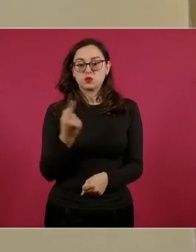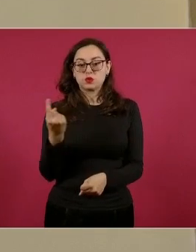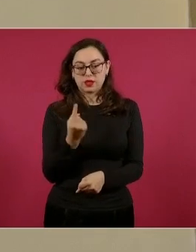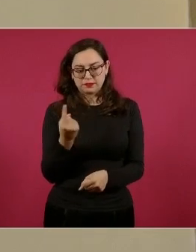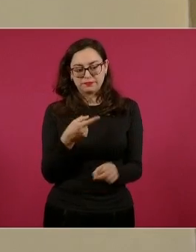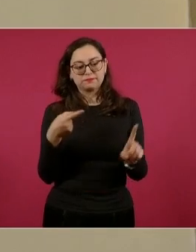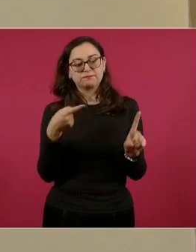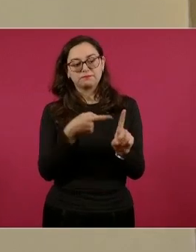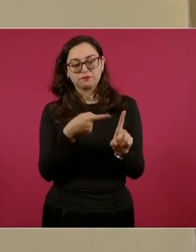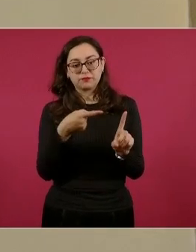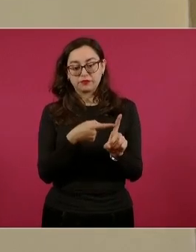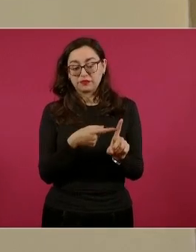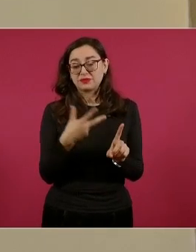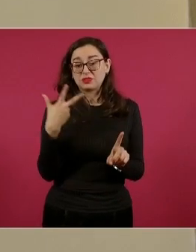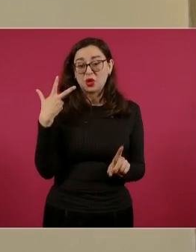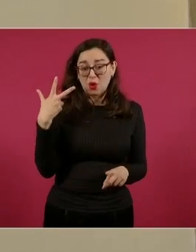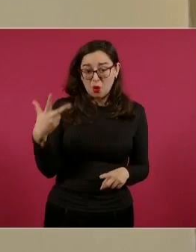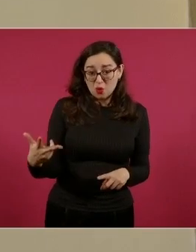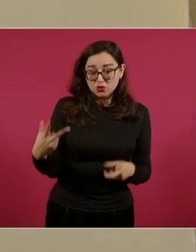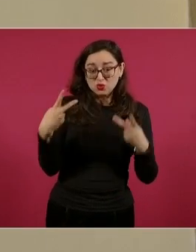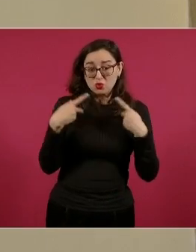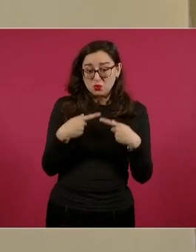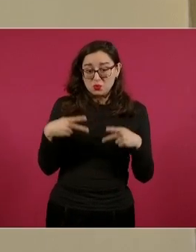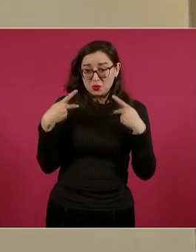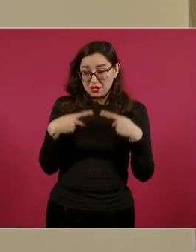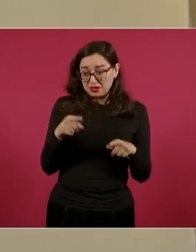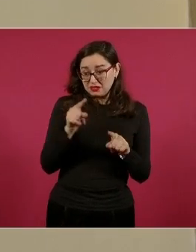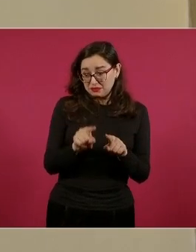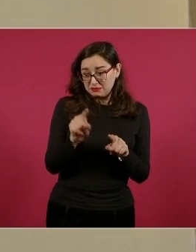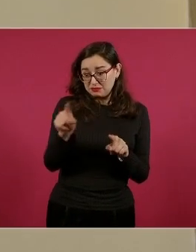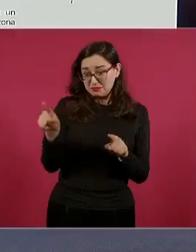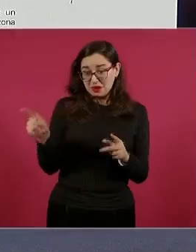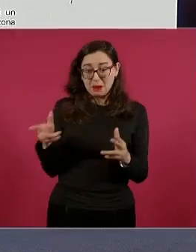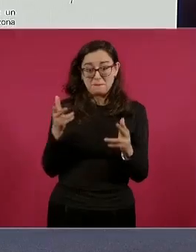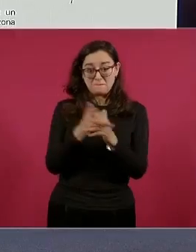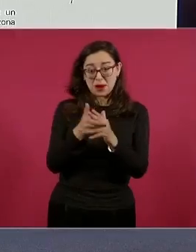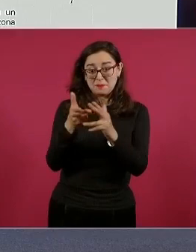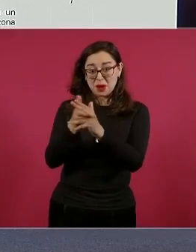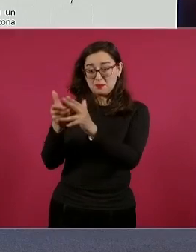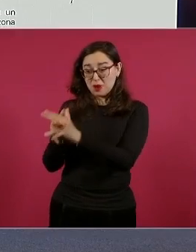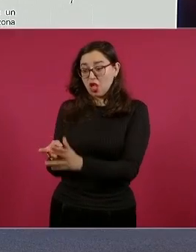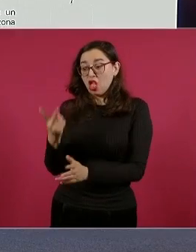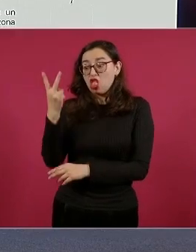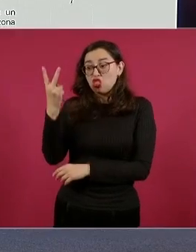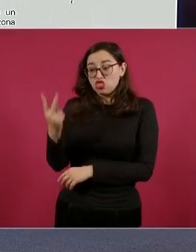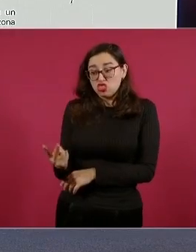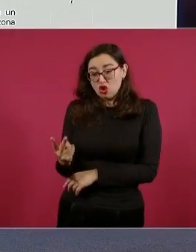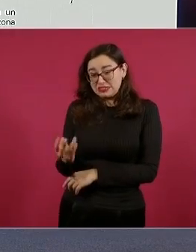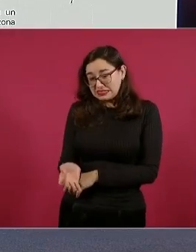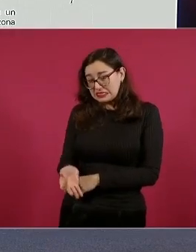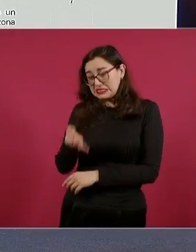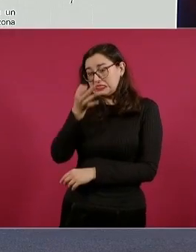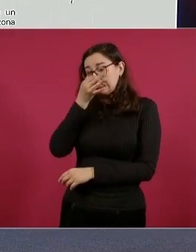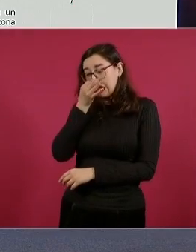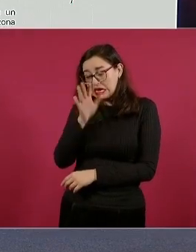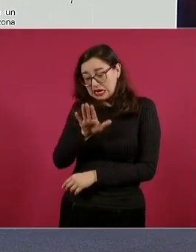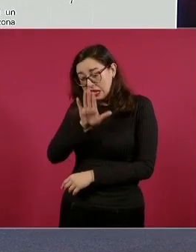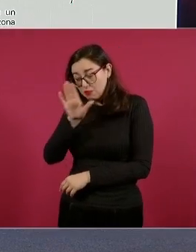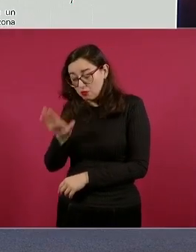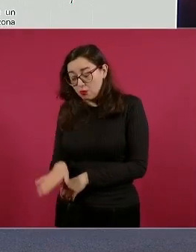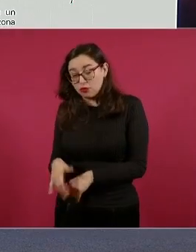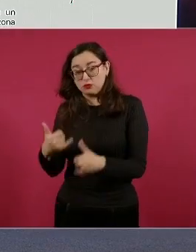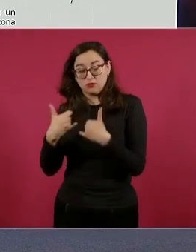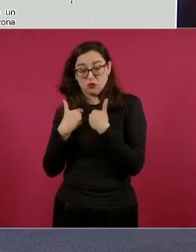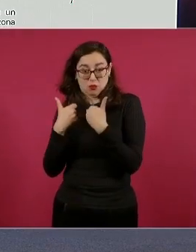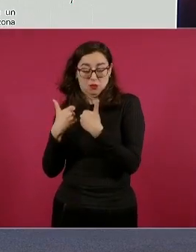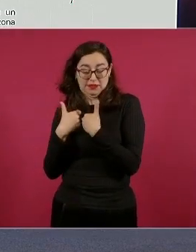calificado de ocho personas y homicidio en grado de tentativa en agravio de dos menores de edad en Chimalhuacán, Estado de México, el